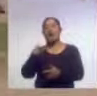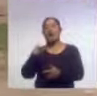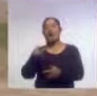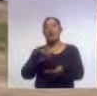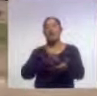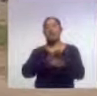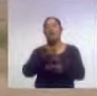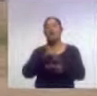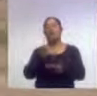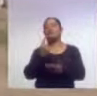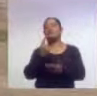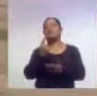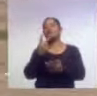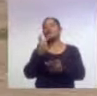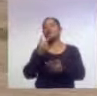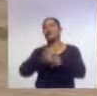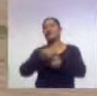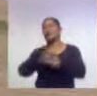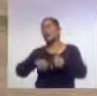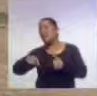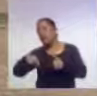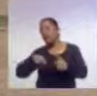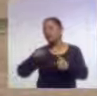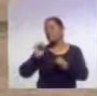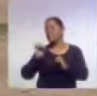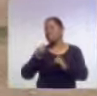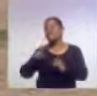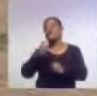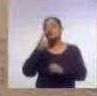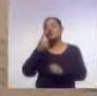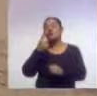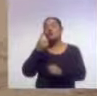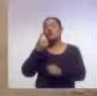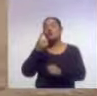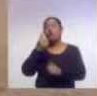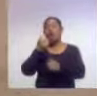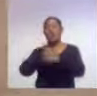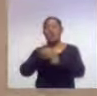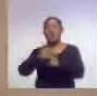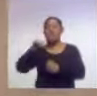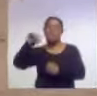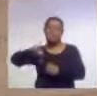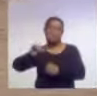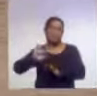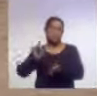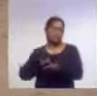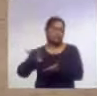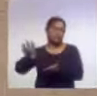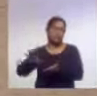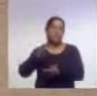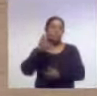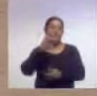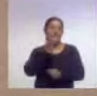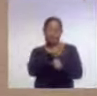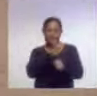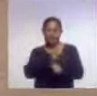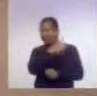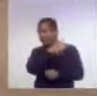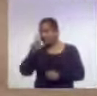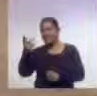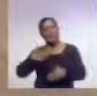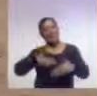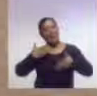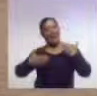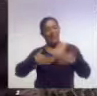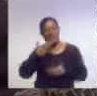para evitar que el rival en desventaja ya no acuda a cumplir con el compromiso. Por ello, instó a los involucrados en esta instancia a disfrutar